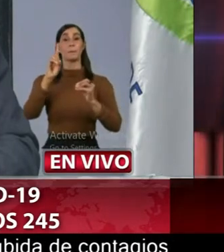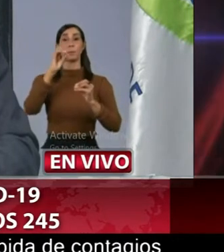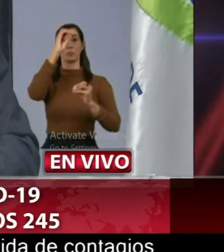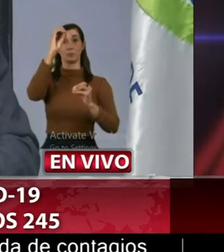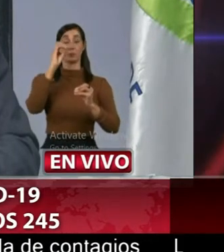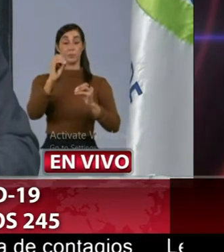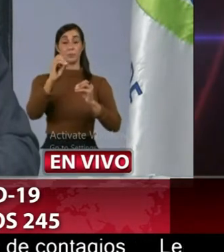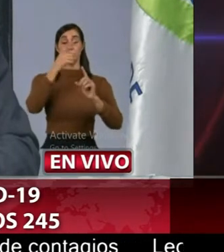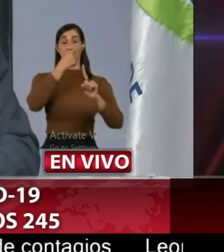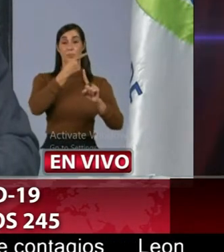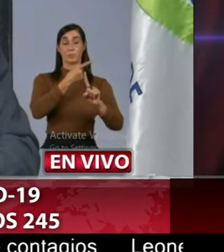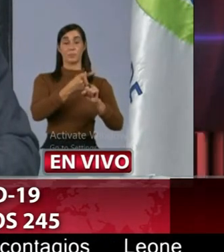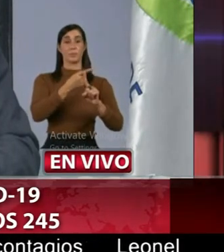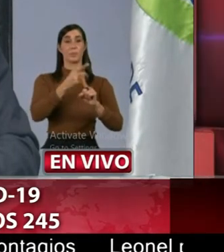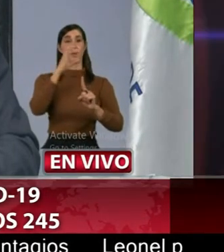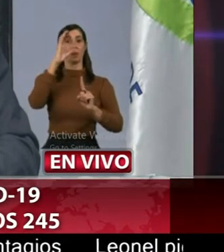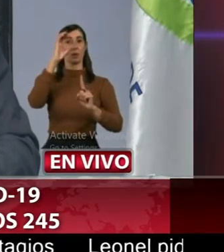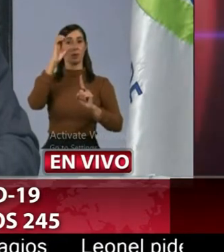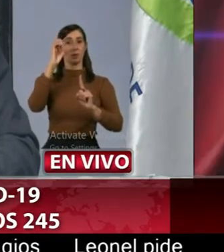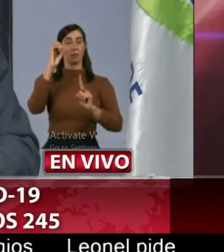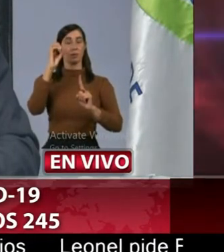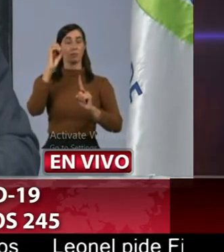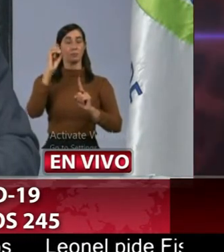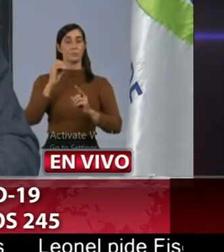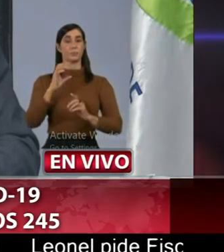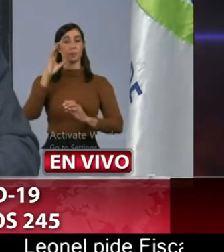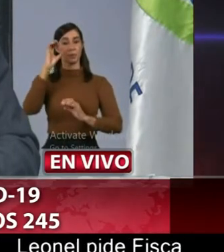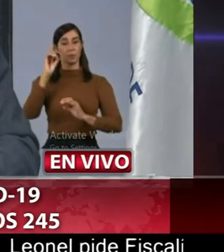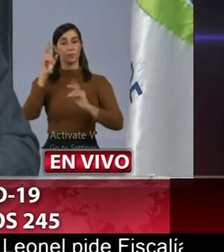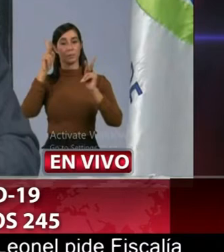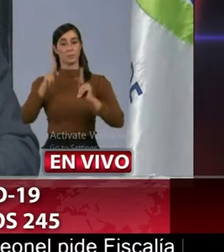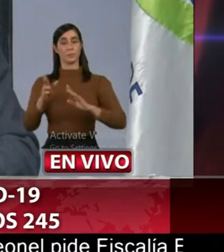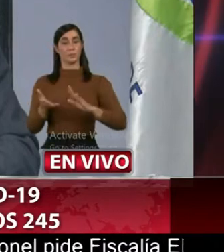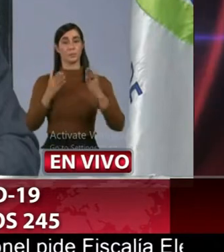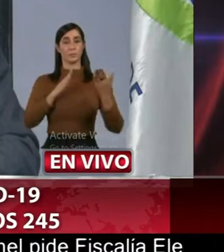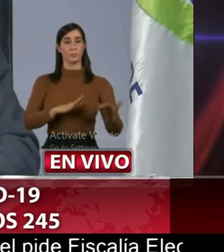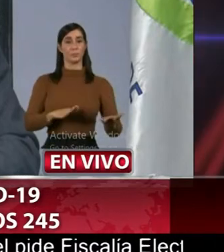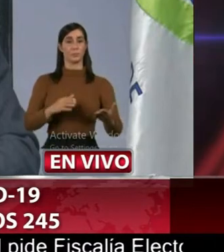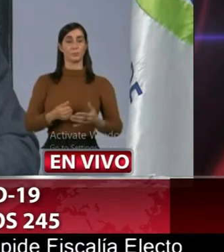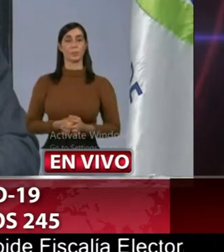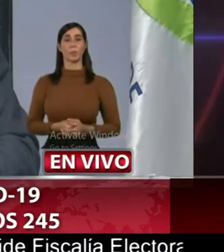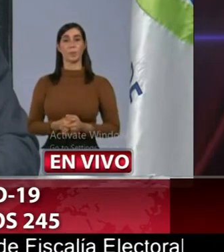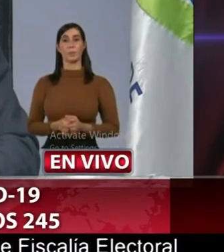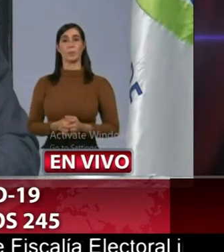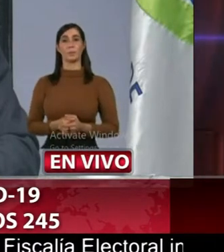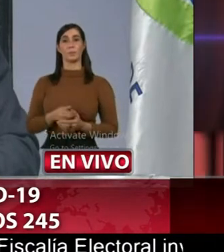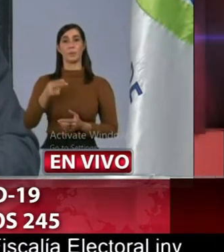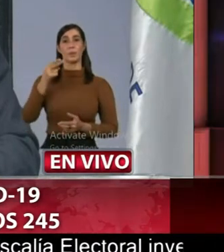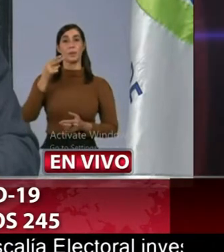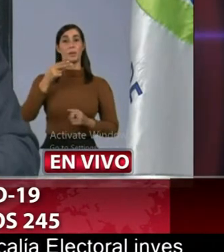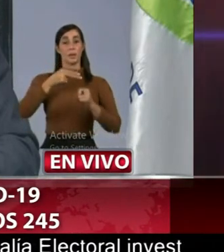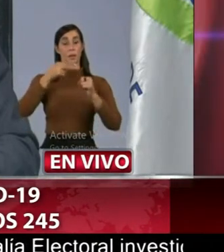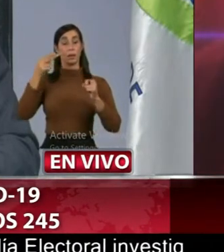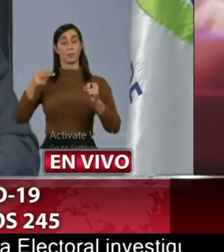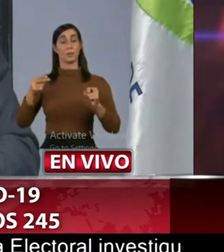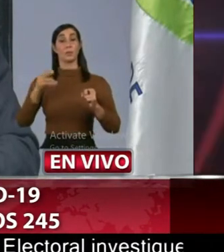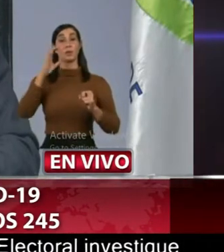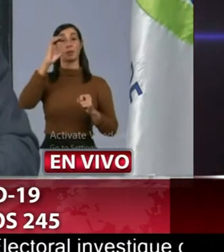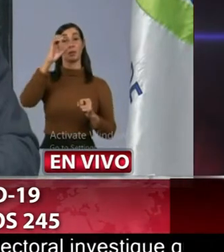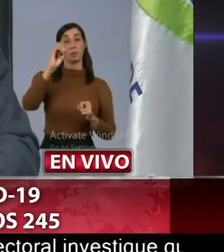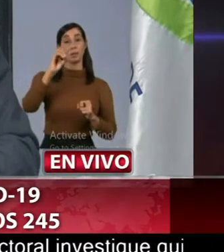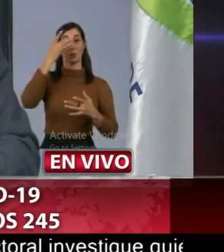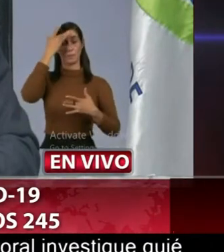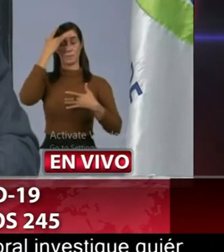de positividad cero fallecimiento ato mayor cero casos